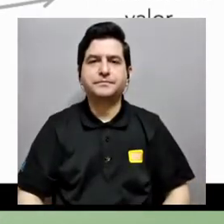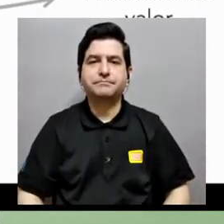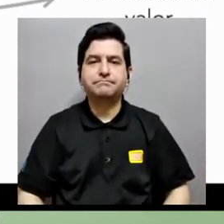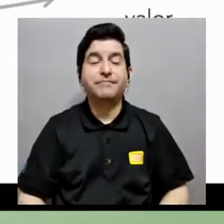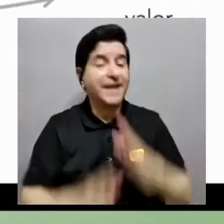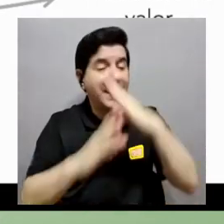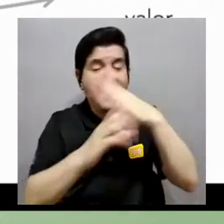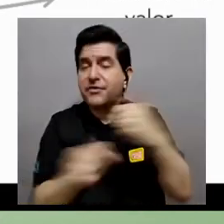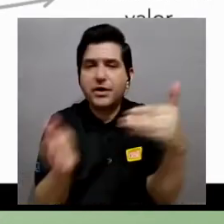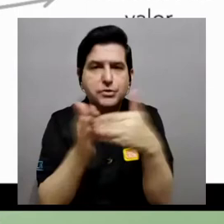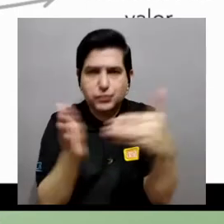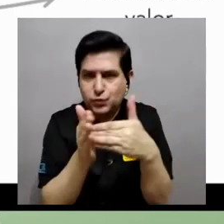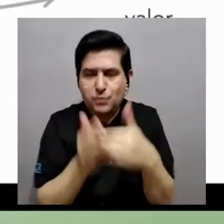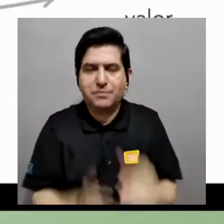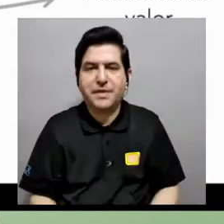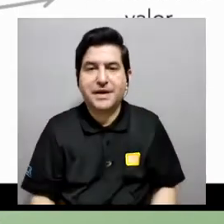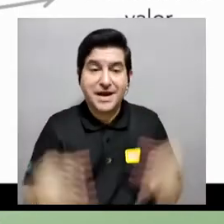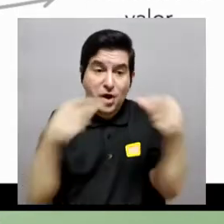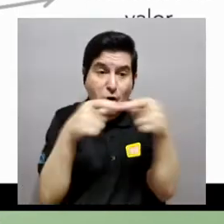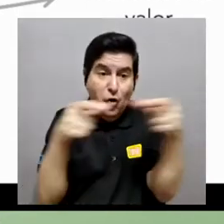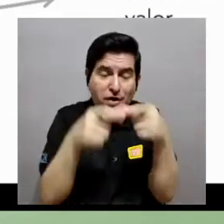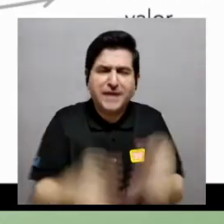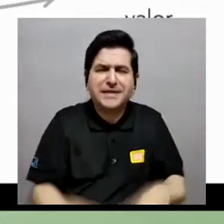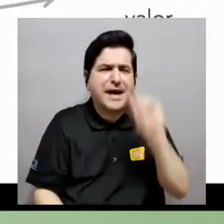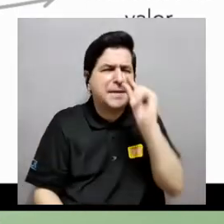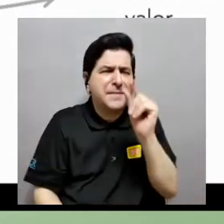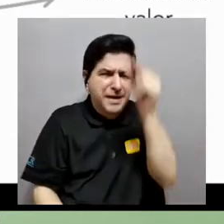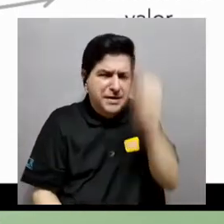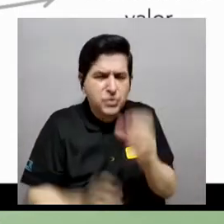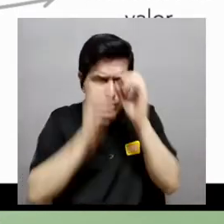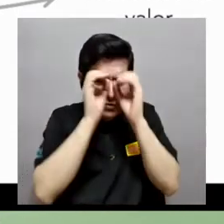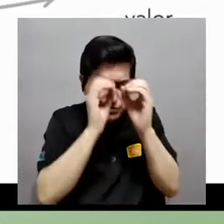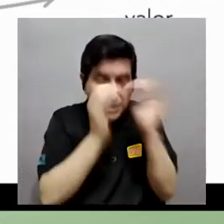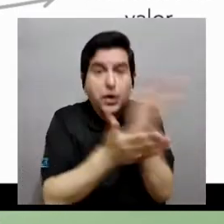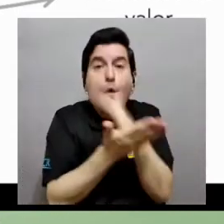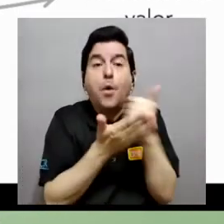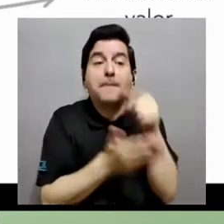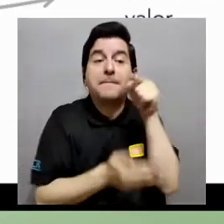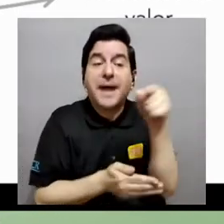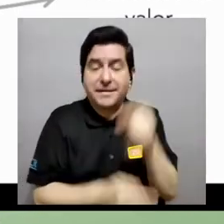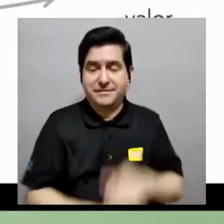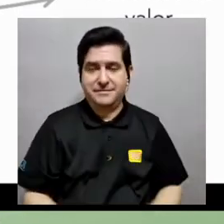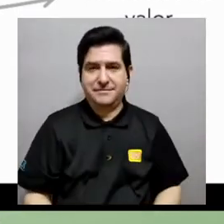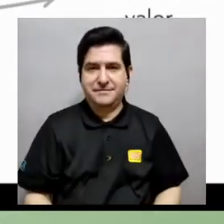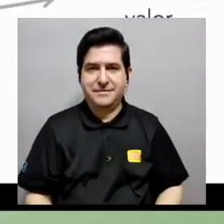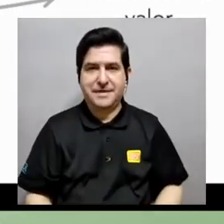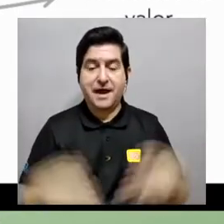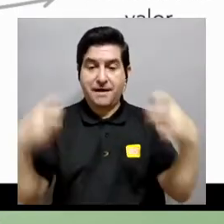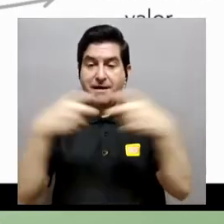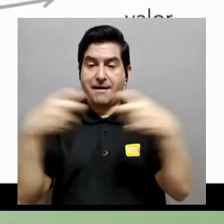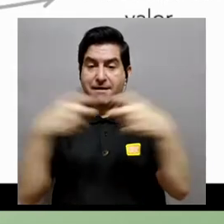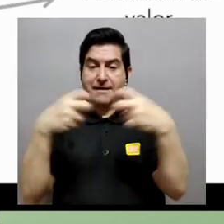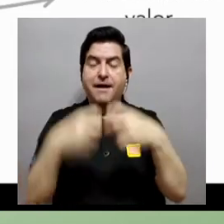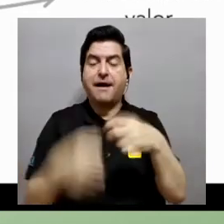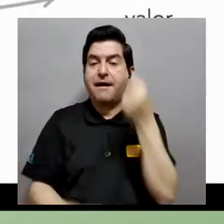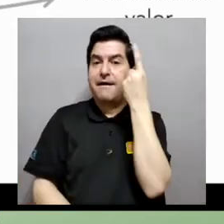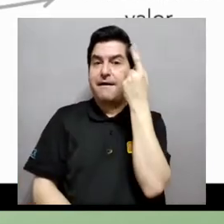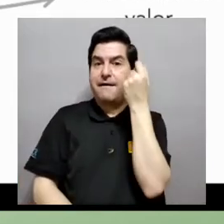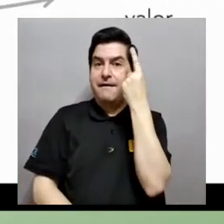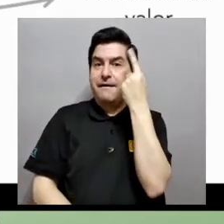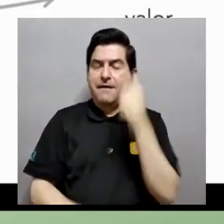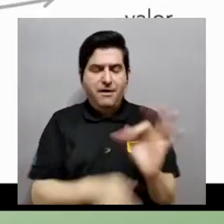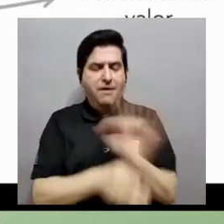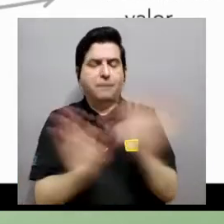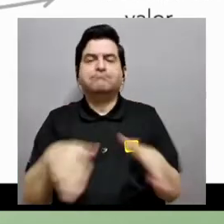en síntesis, de nuevo, se trata de conectar microorganismos o algunas partes de los microorganismos a la electricidad para entender